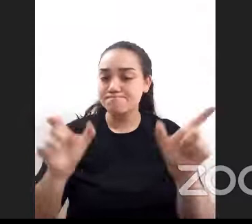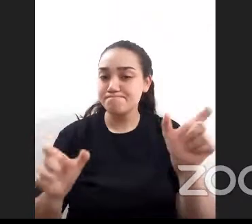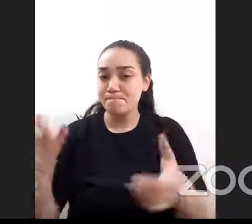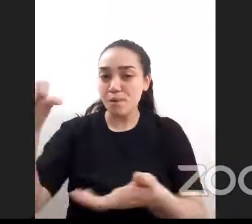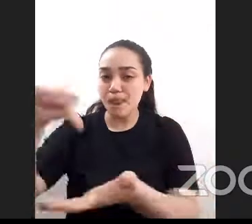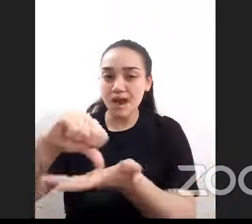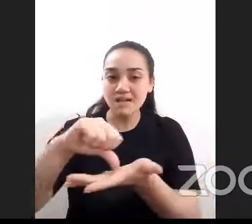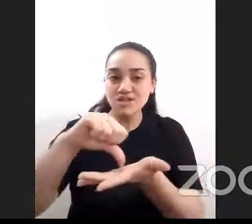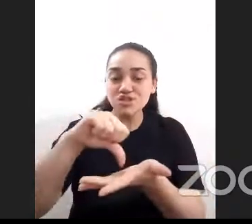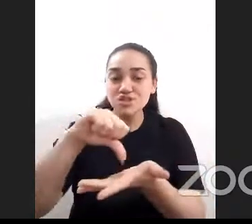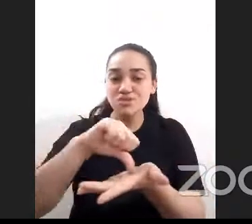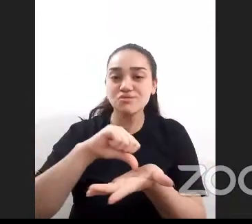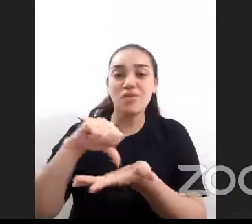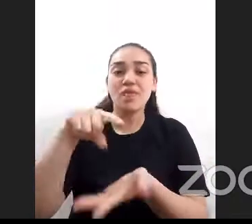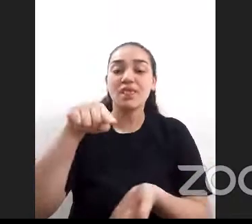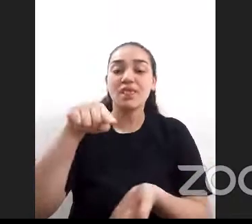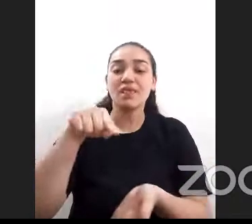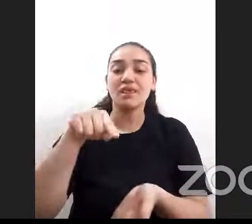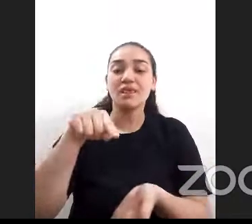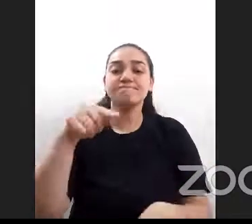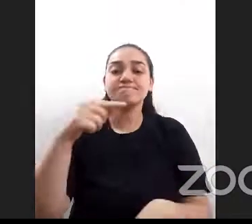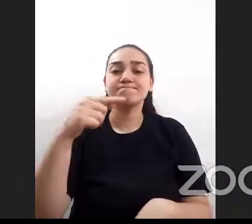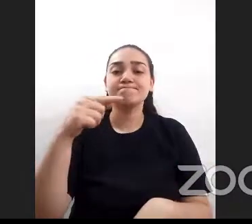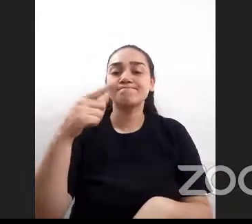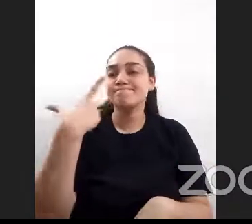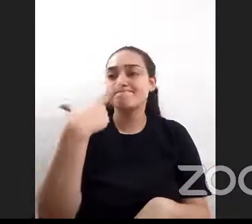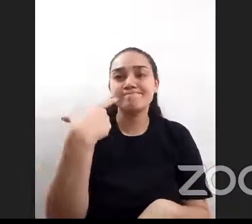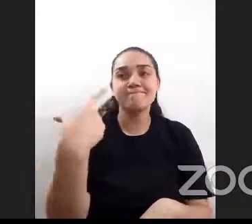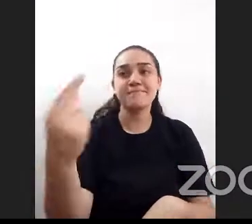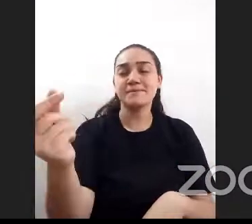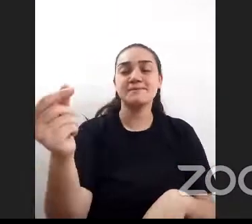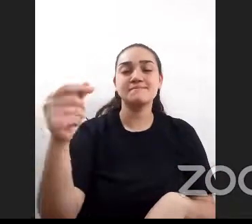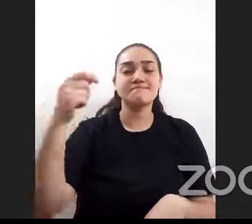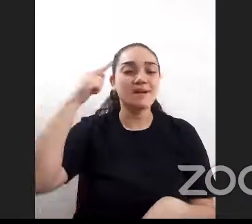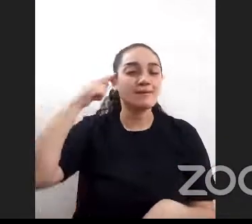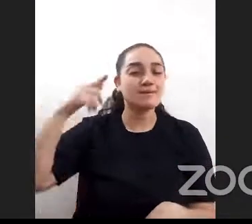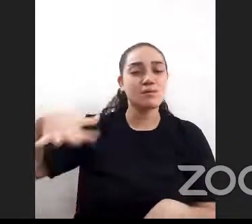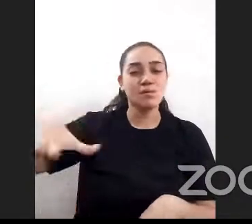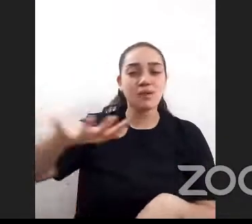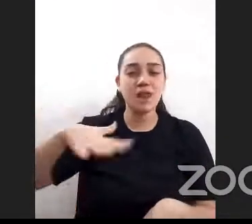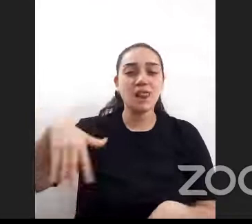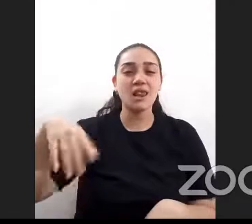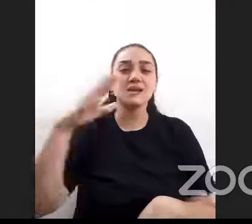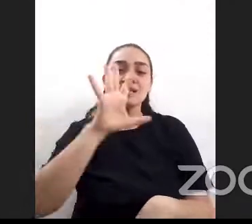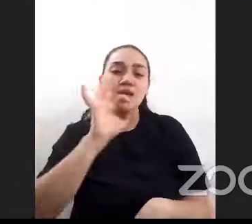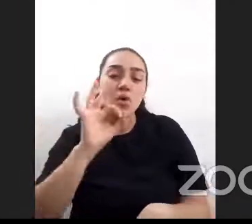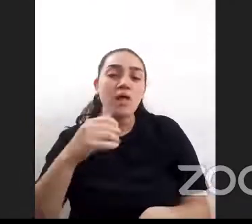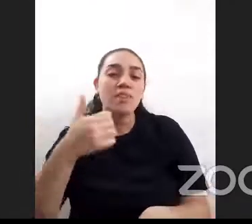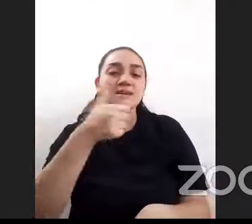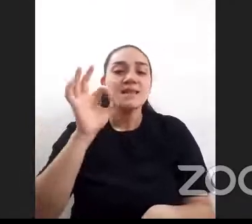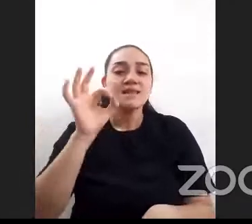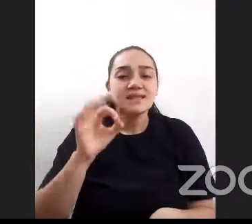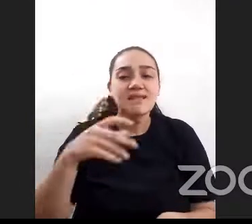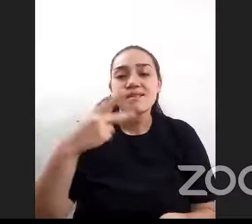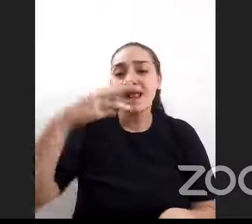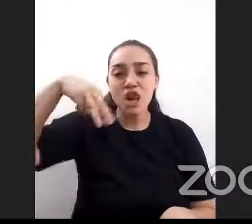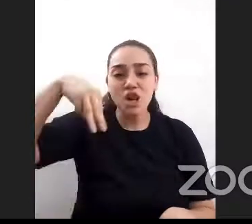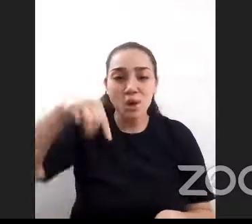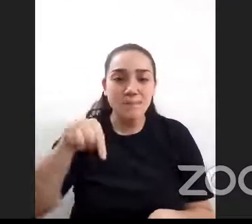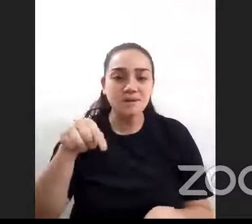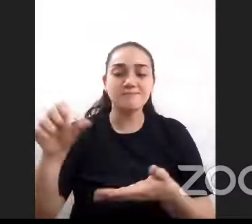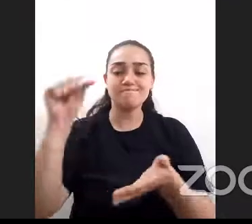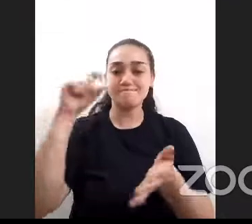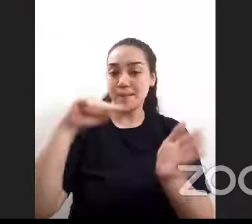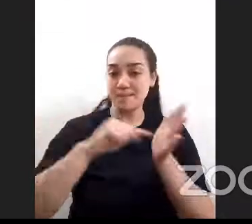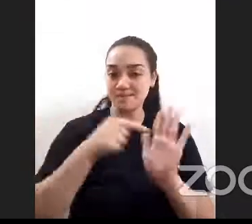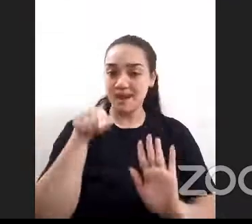ciudades se fue hacia las áreas más rurales 50, 60, 70 kilómetros de su capital esto